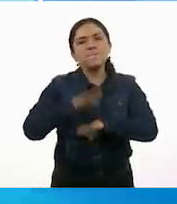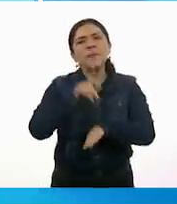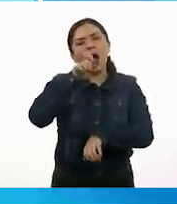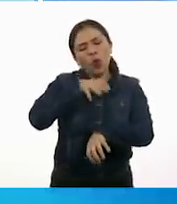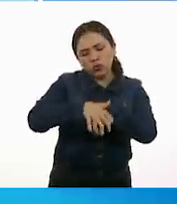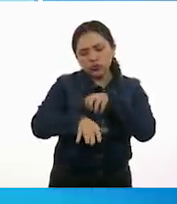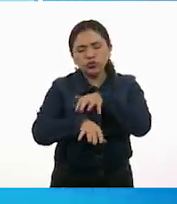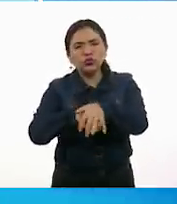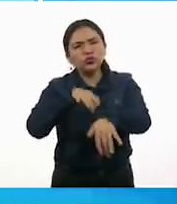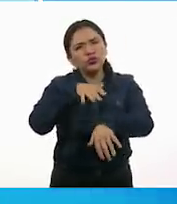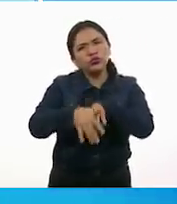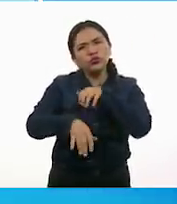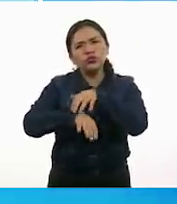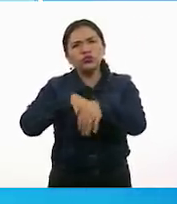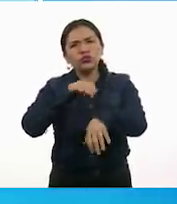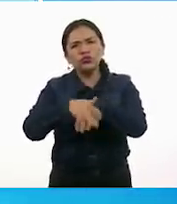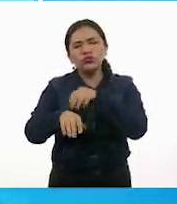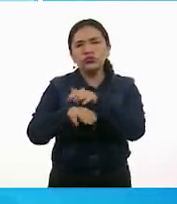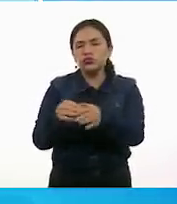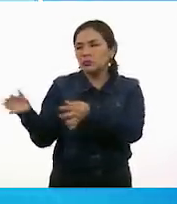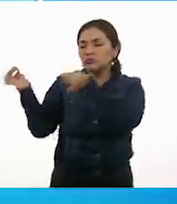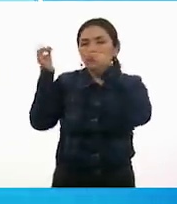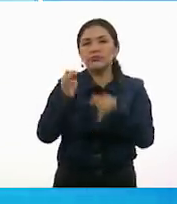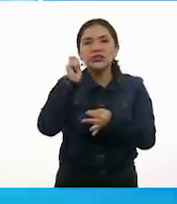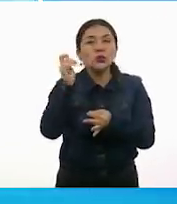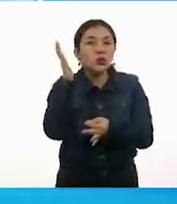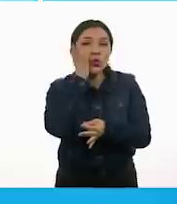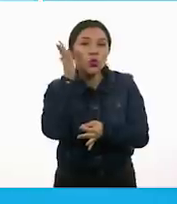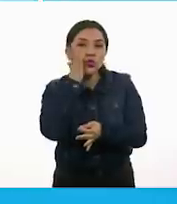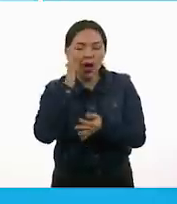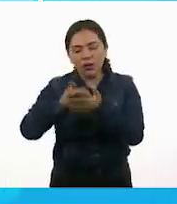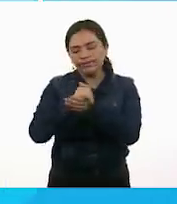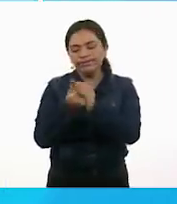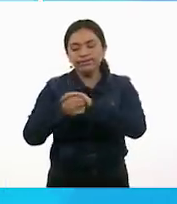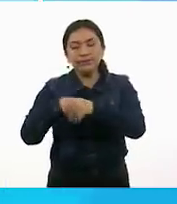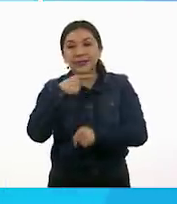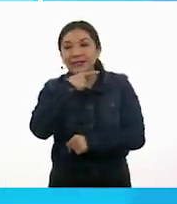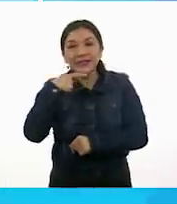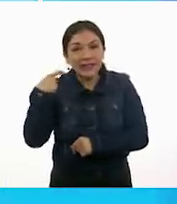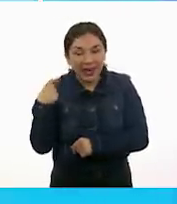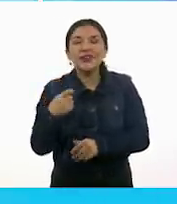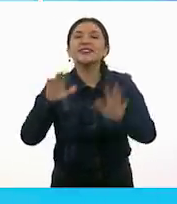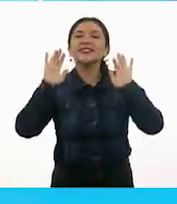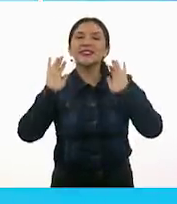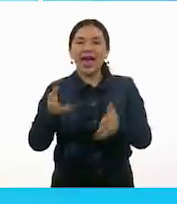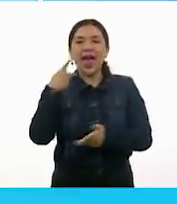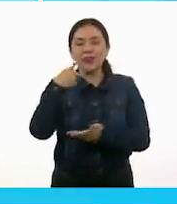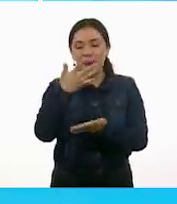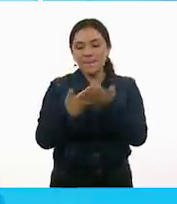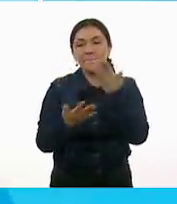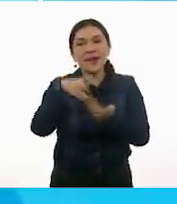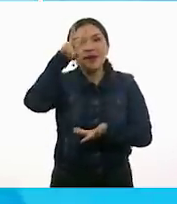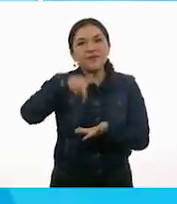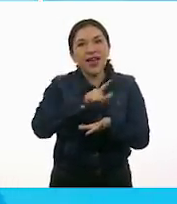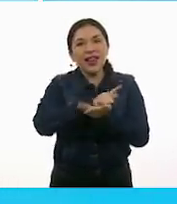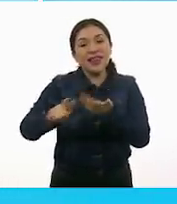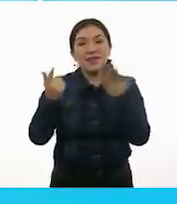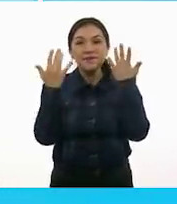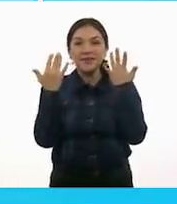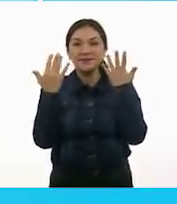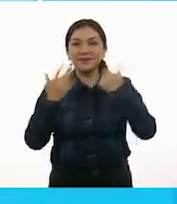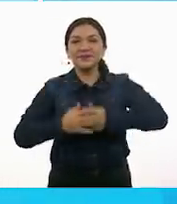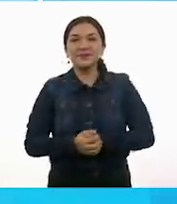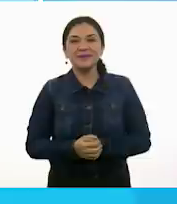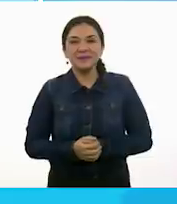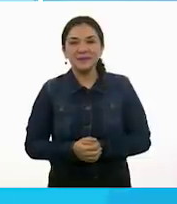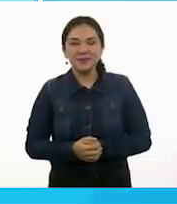Enjuaga tus manos con agua. Sécalas con una toalla. ¡Y listo! Tus manos están limpias.